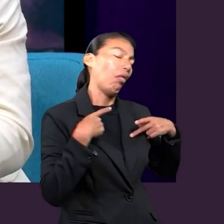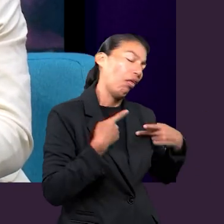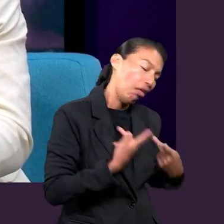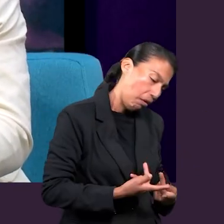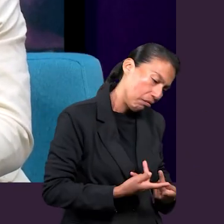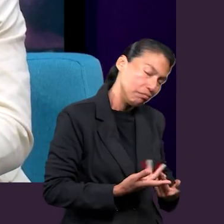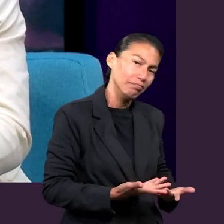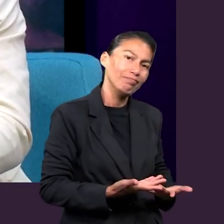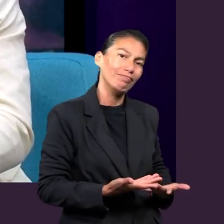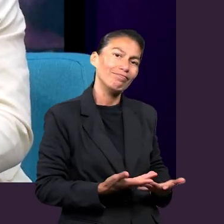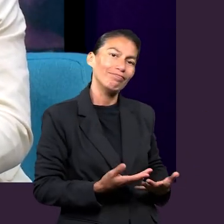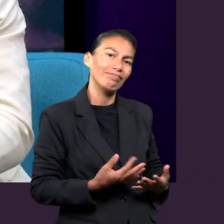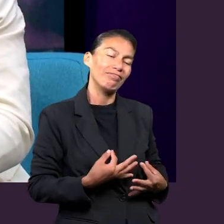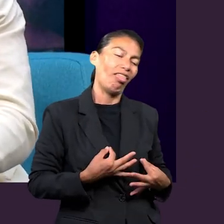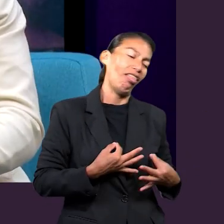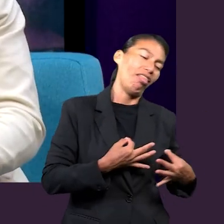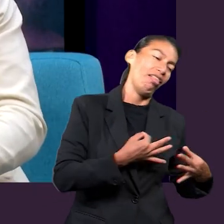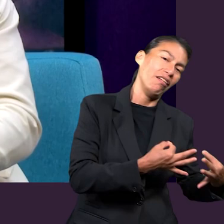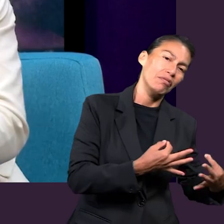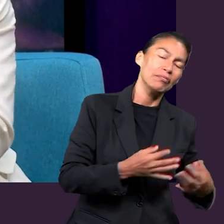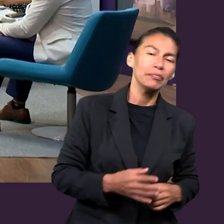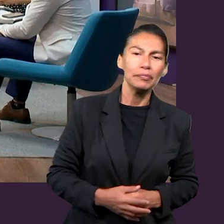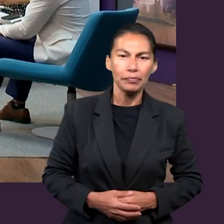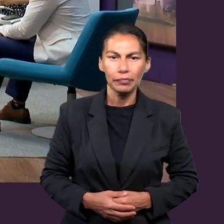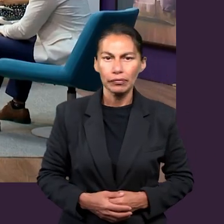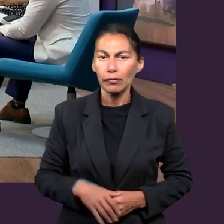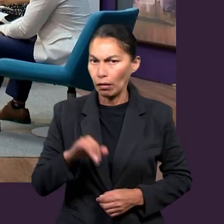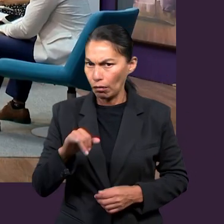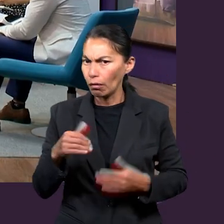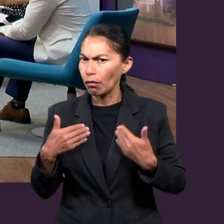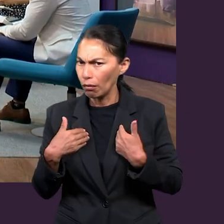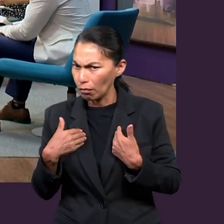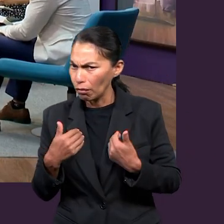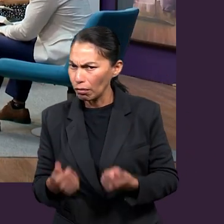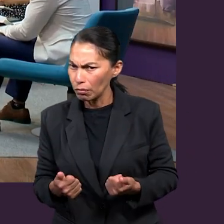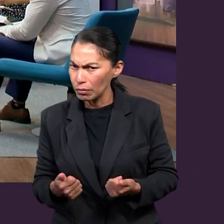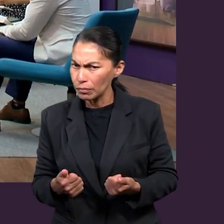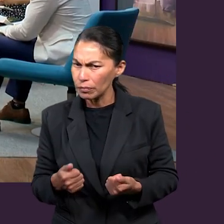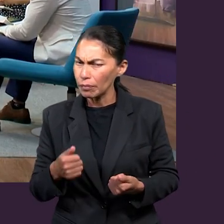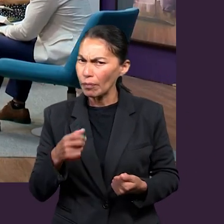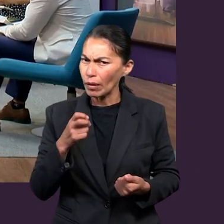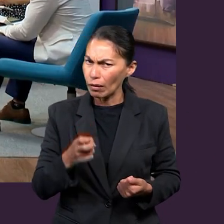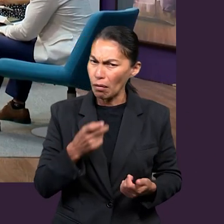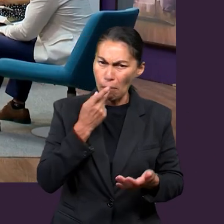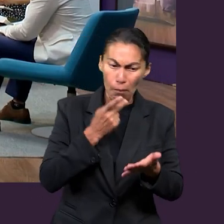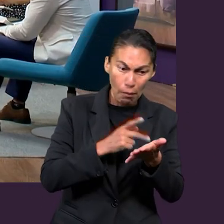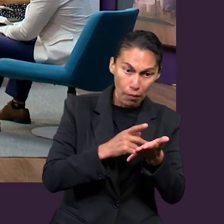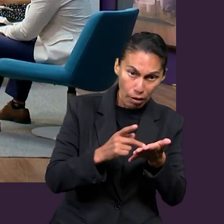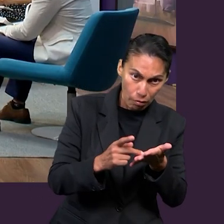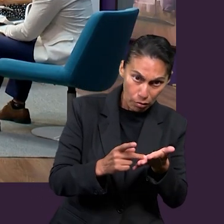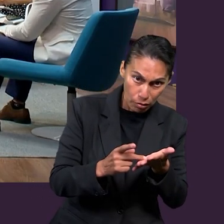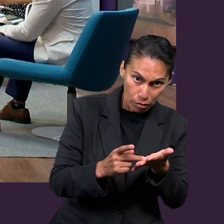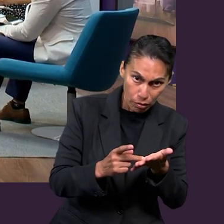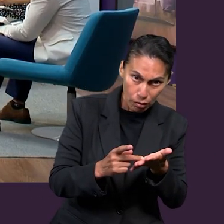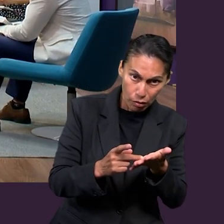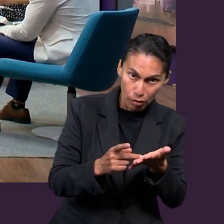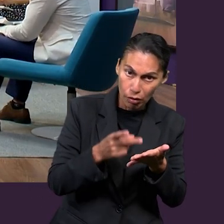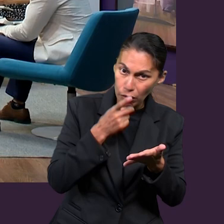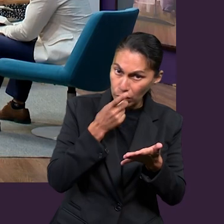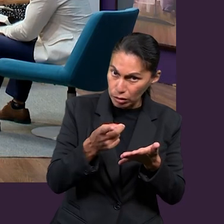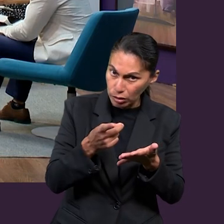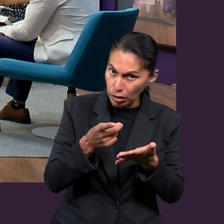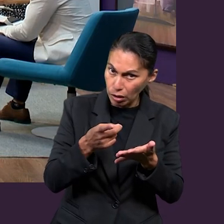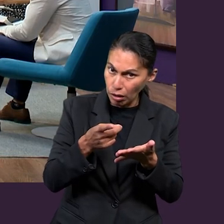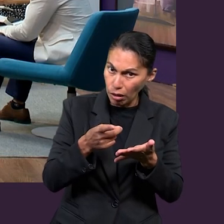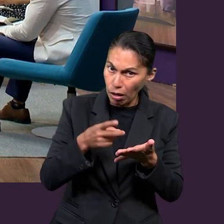y nos debilita totalmente. Muy bien, entendemos entonces que Pablo no se refiere,